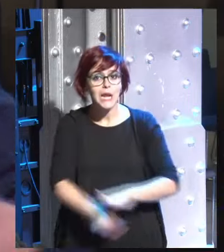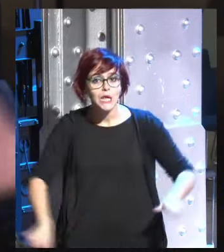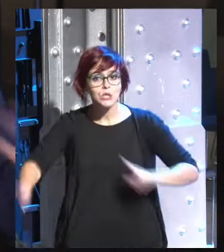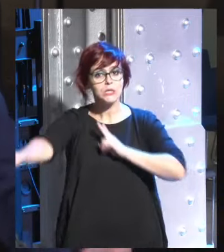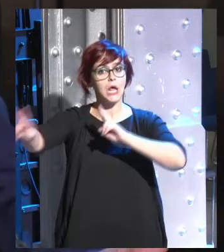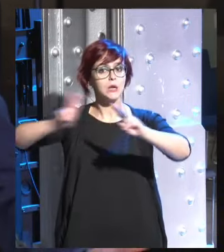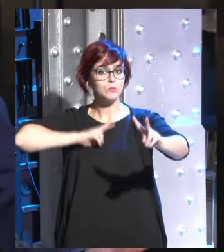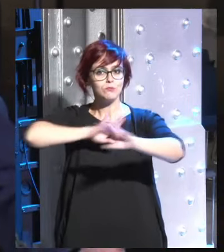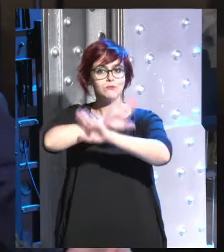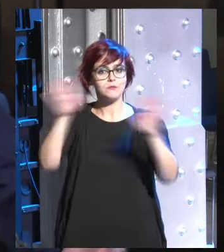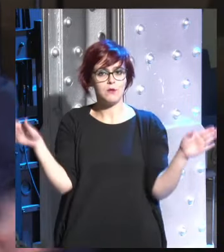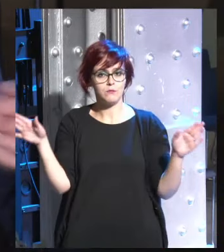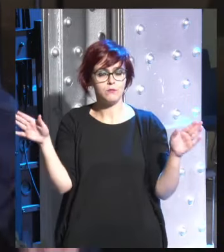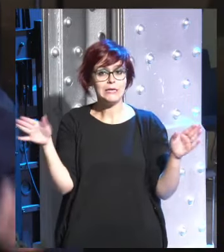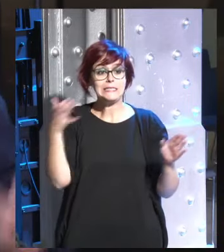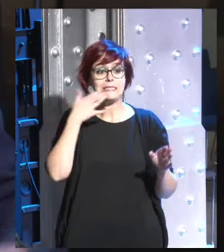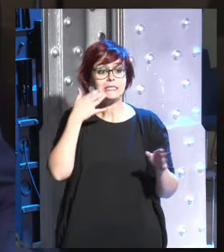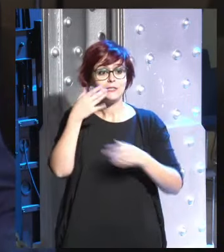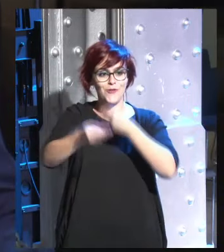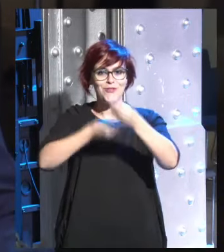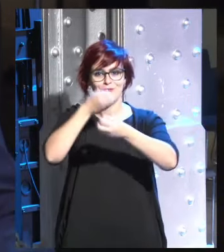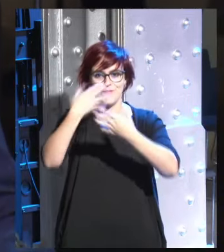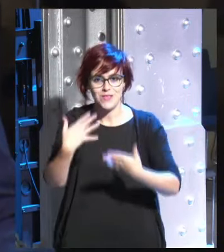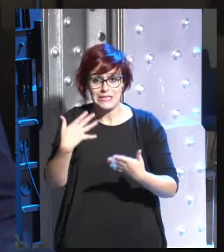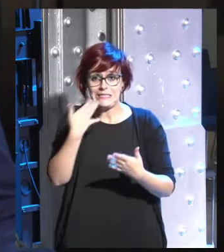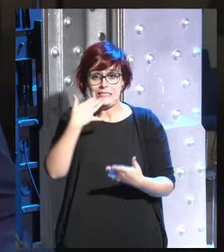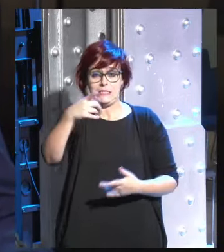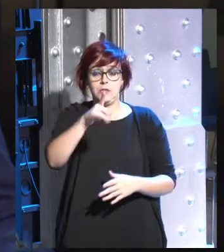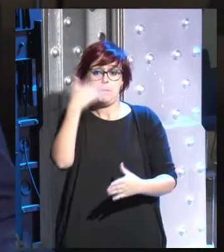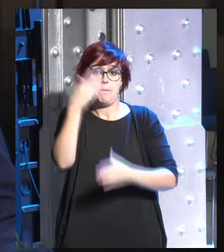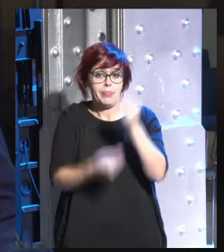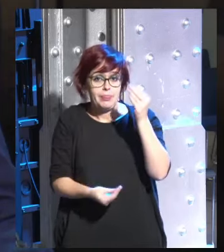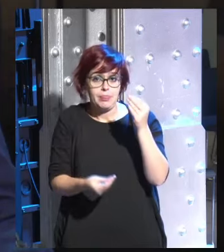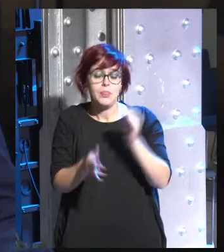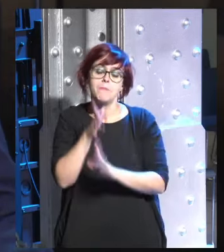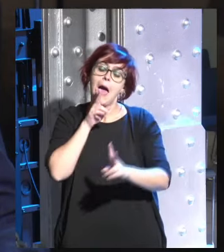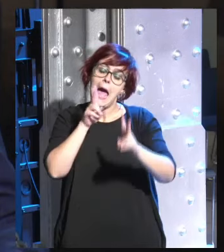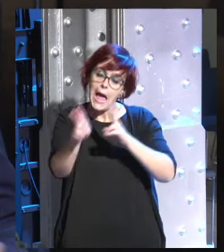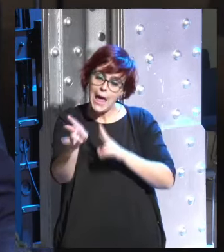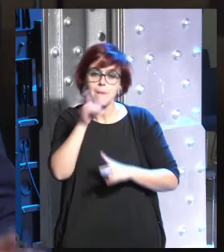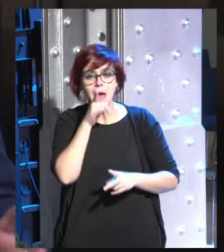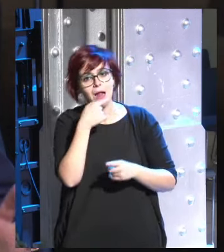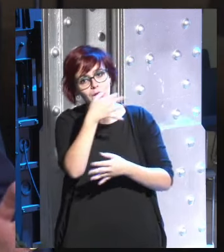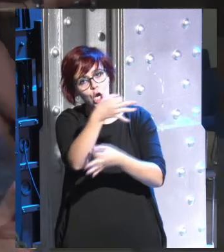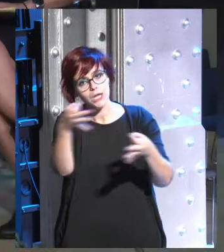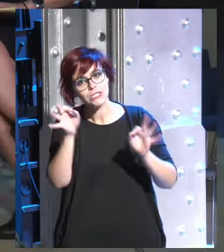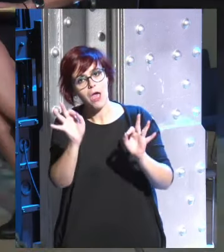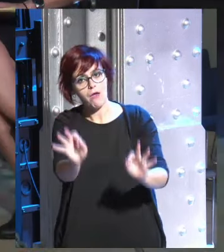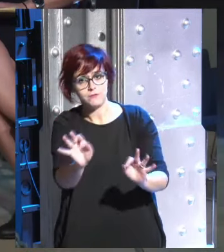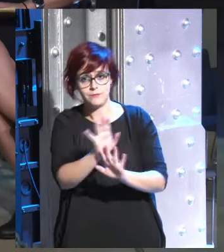contestar correctamente si lo hacen bien estupendo si no el profesor les dice esta es la respuesta correcta